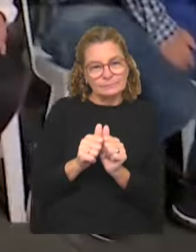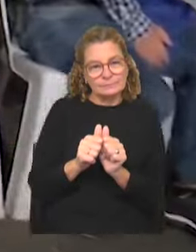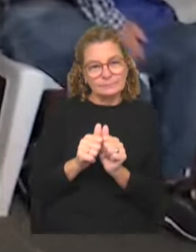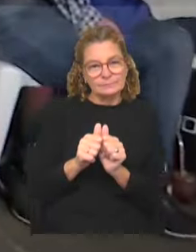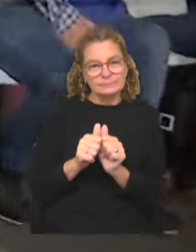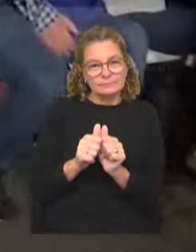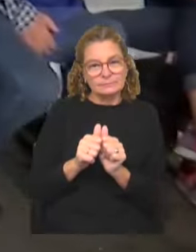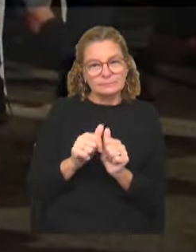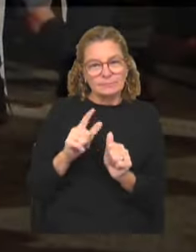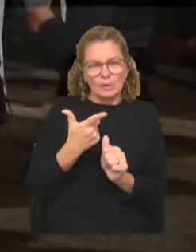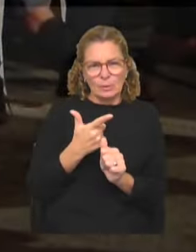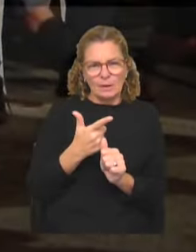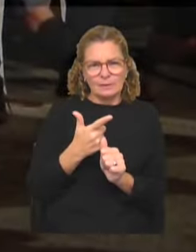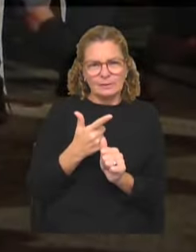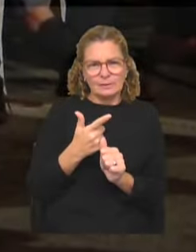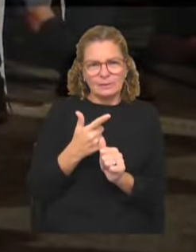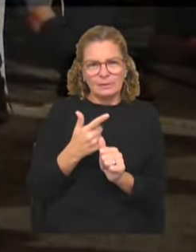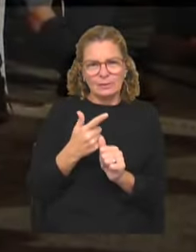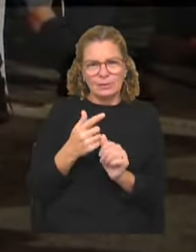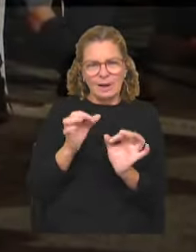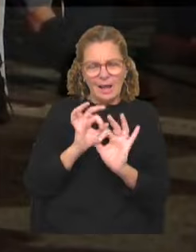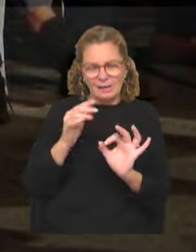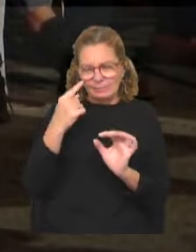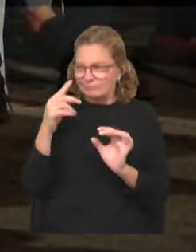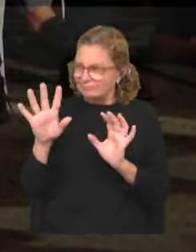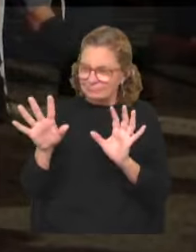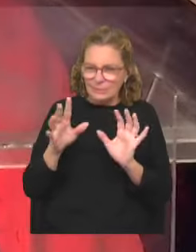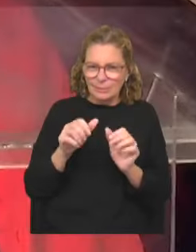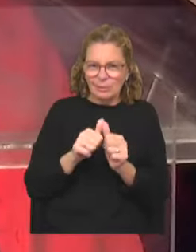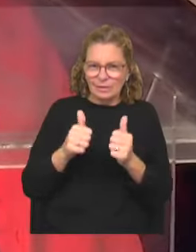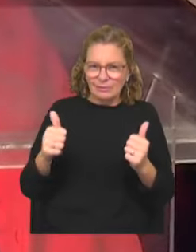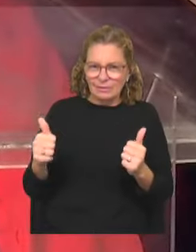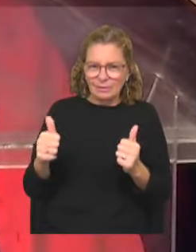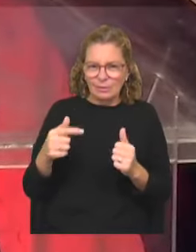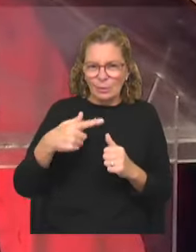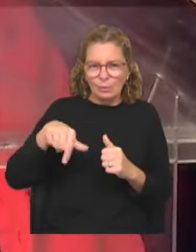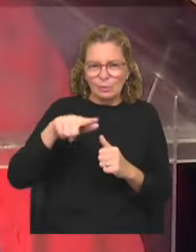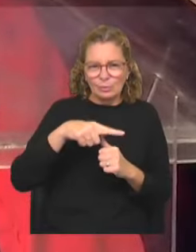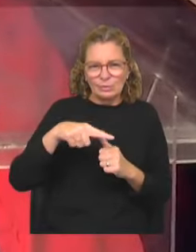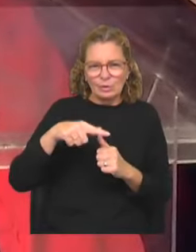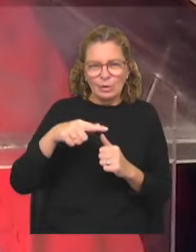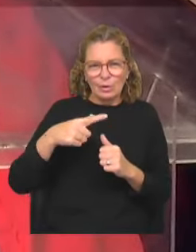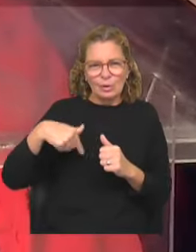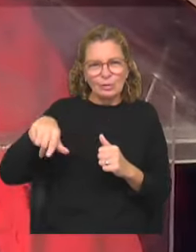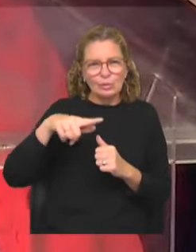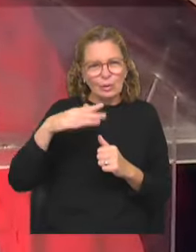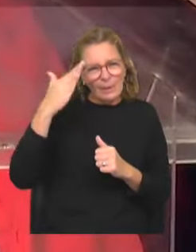No distraernos con nada, no dejarnos dividir. ¿Ustedes se imaginan